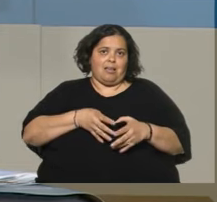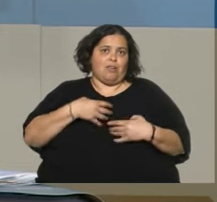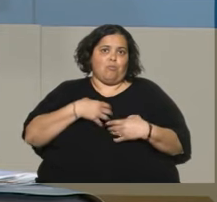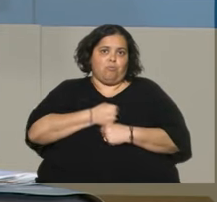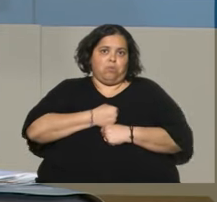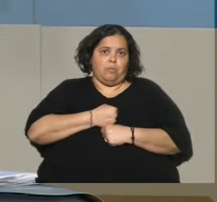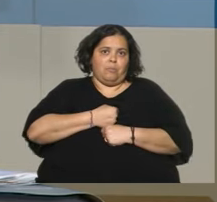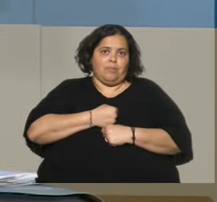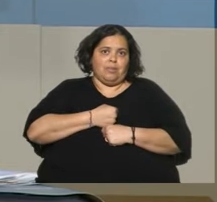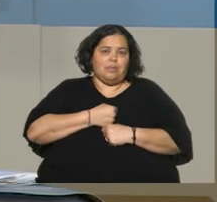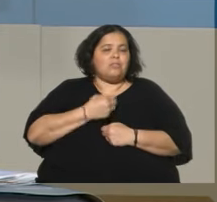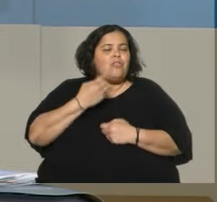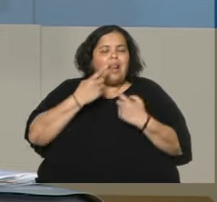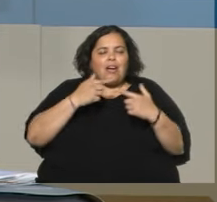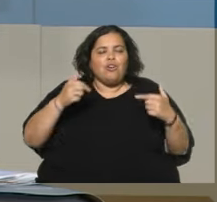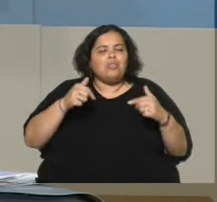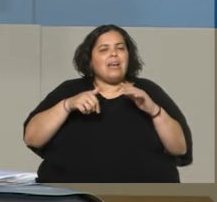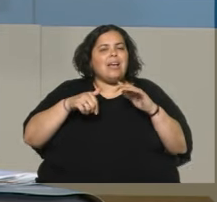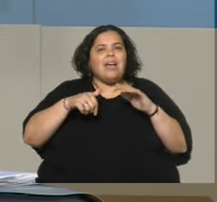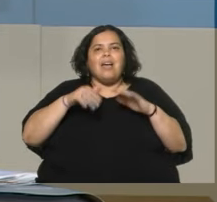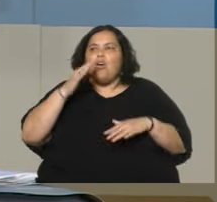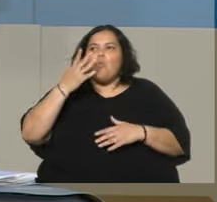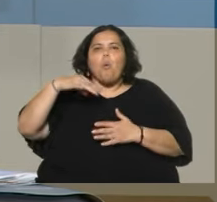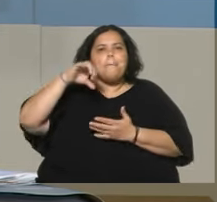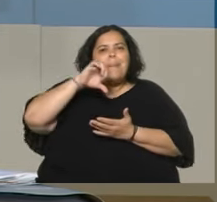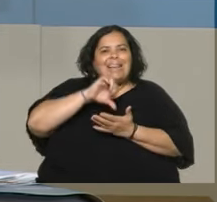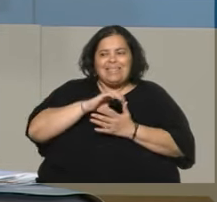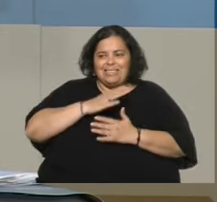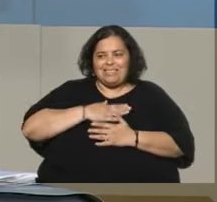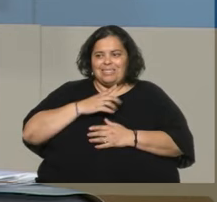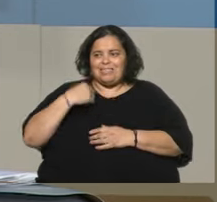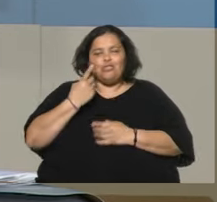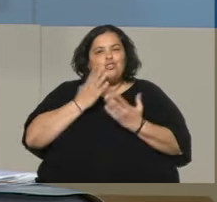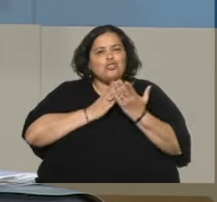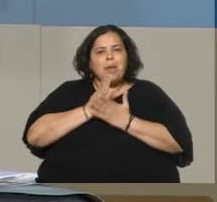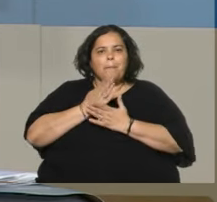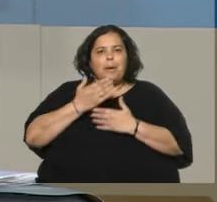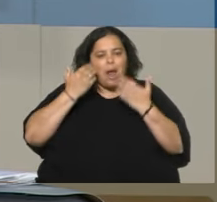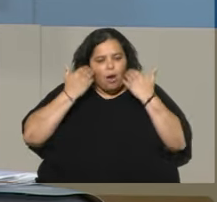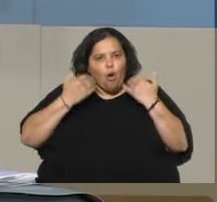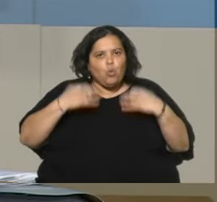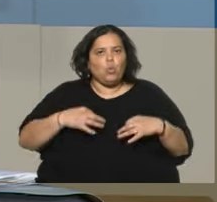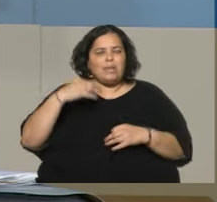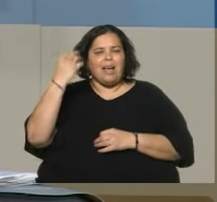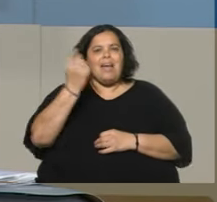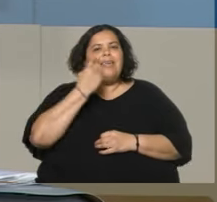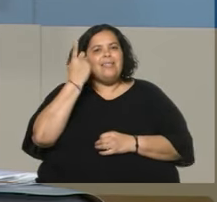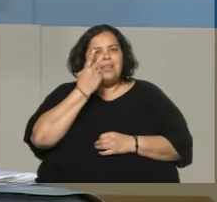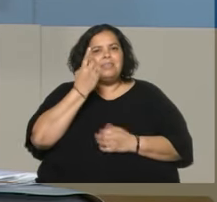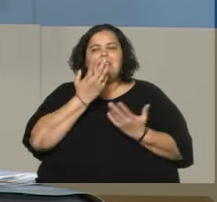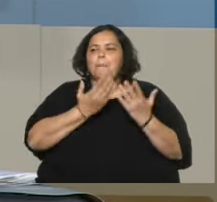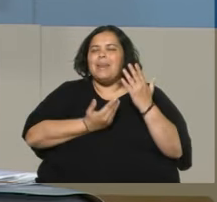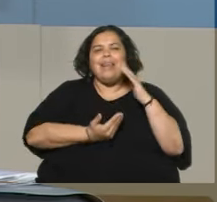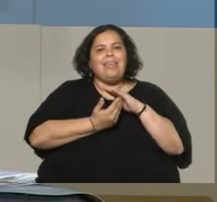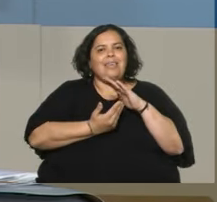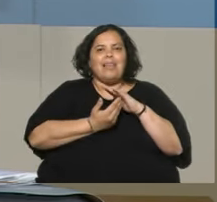que son de las cosas que interpelan y que como país siempre tuvimos una conducta a nivel internacional que nos lidera en